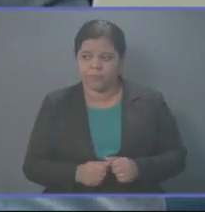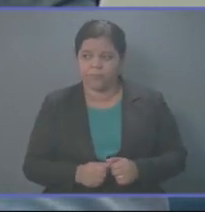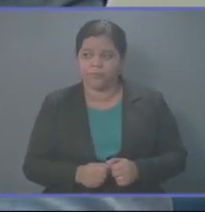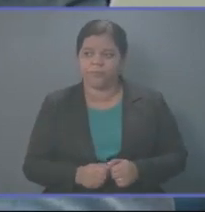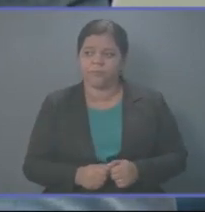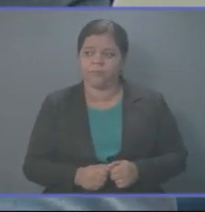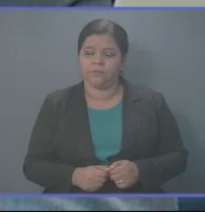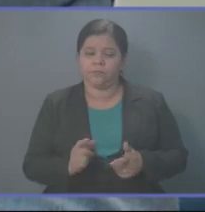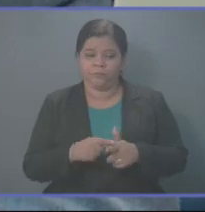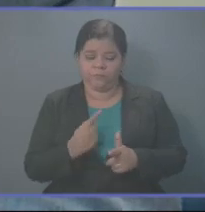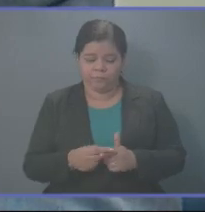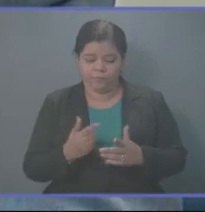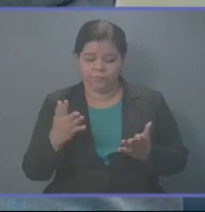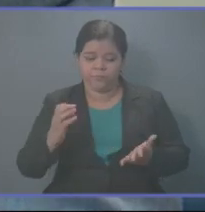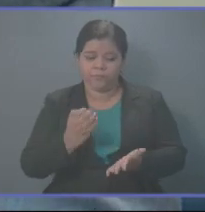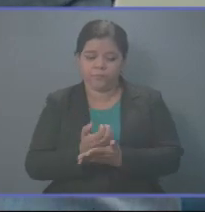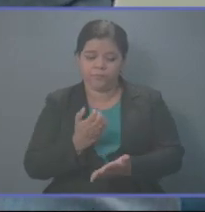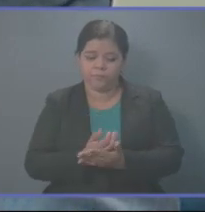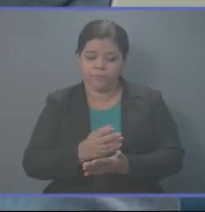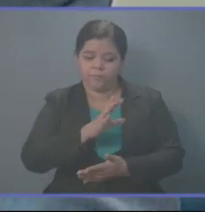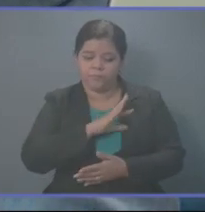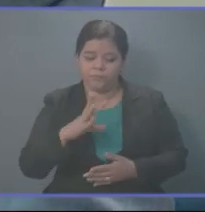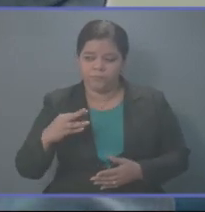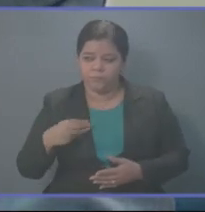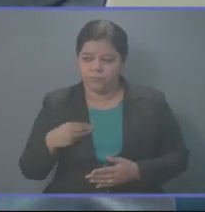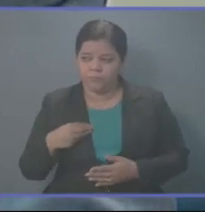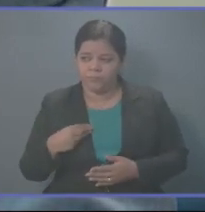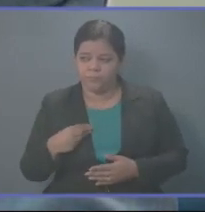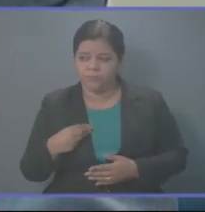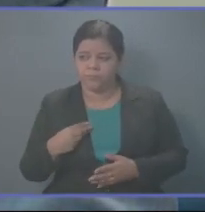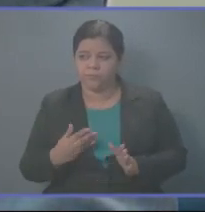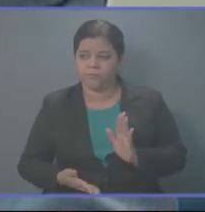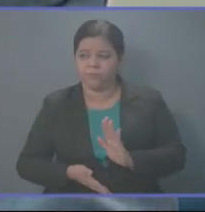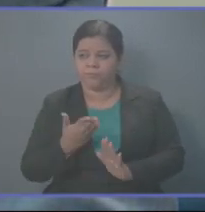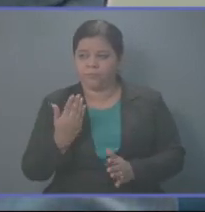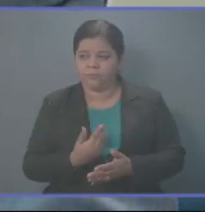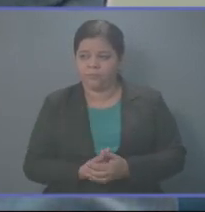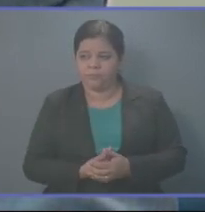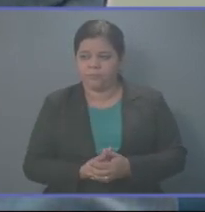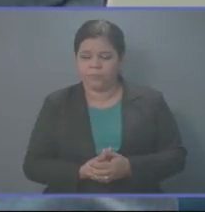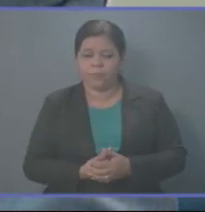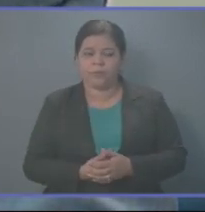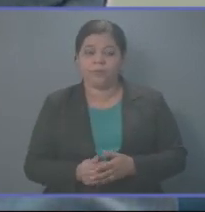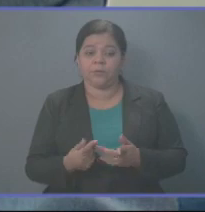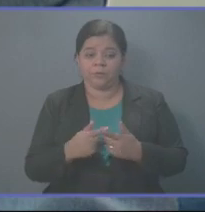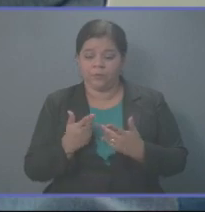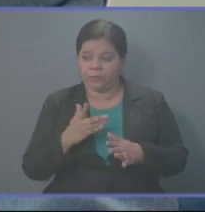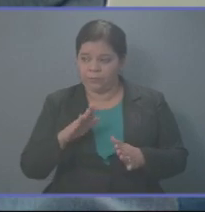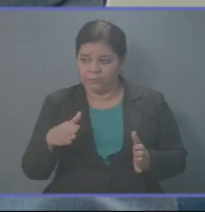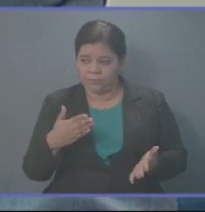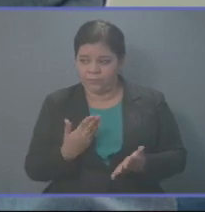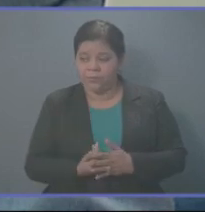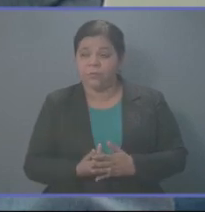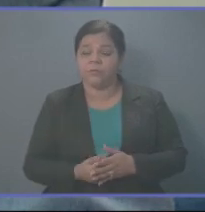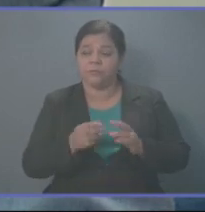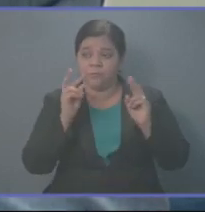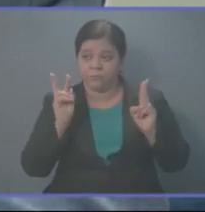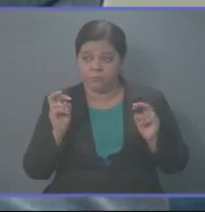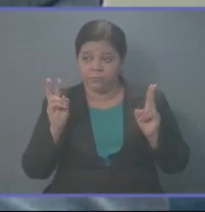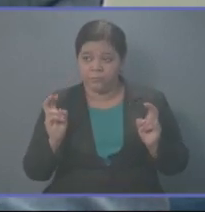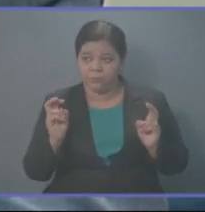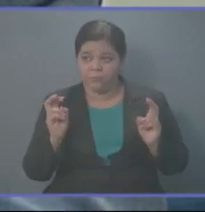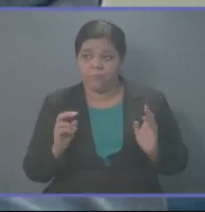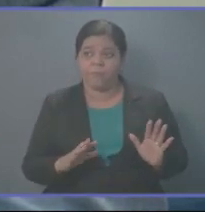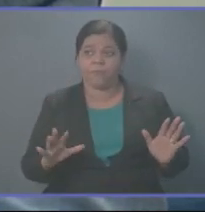la economía familiar de los policías. Finalmente, lo que yo quiero decir es que este es un tema que, por